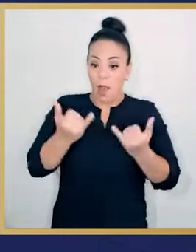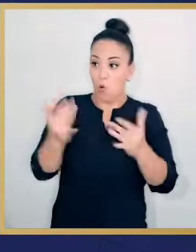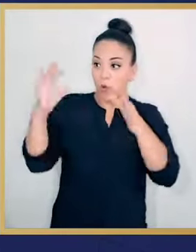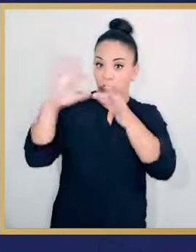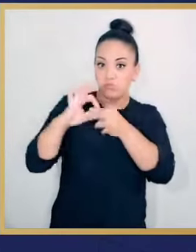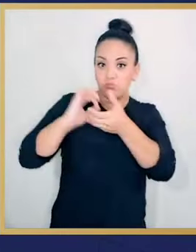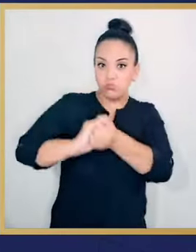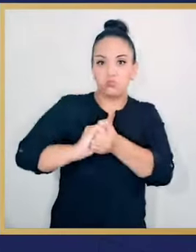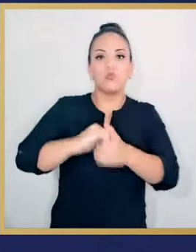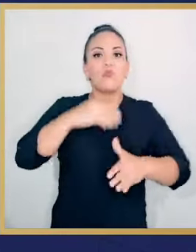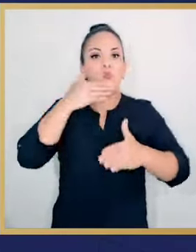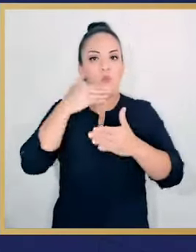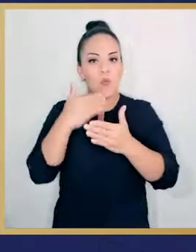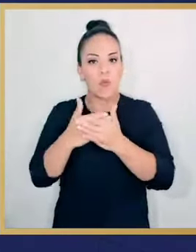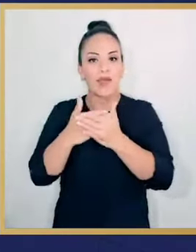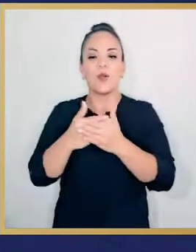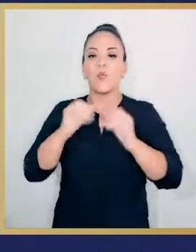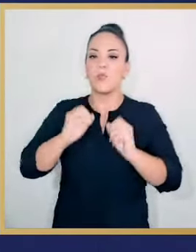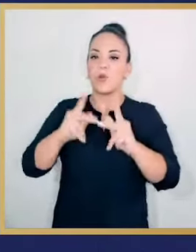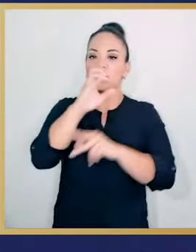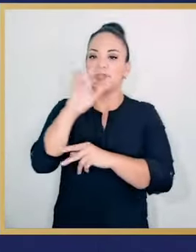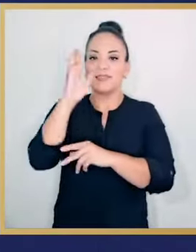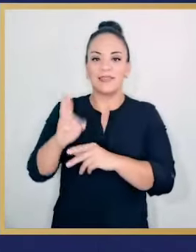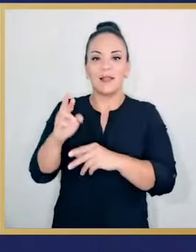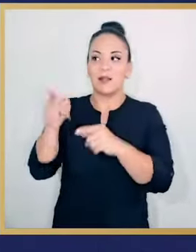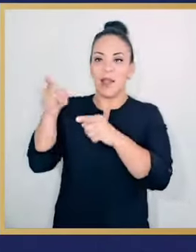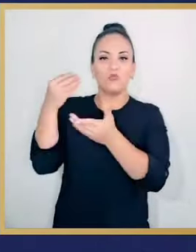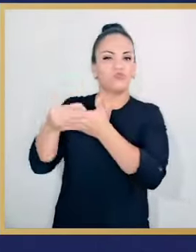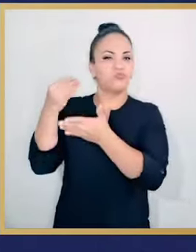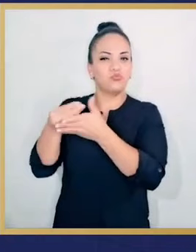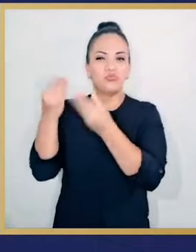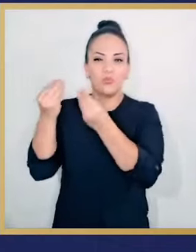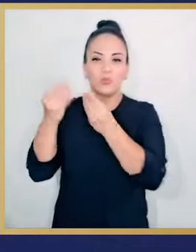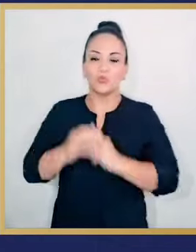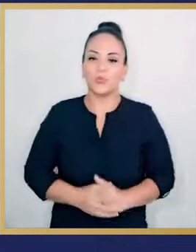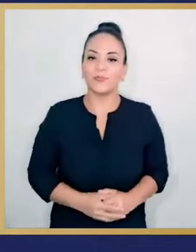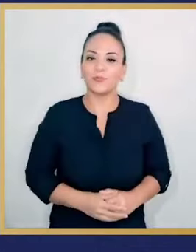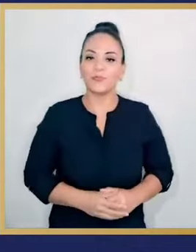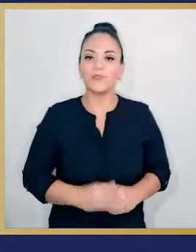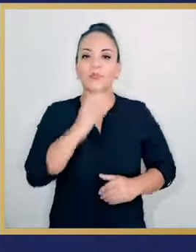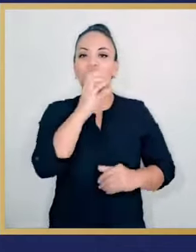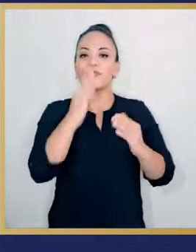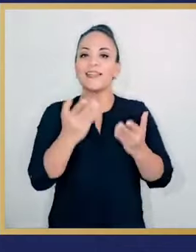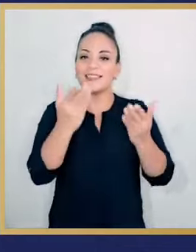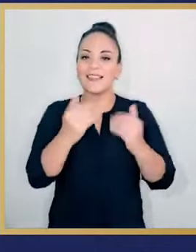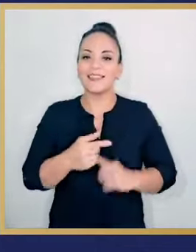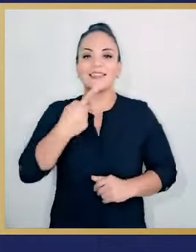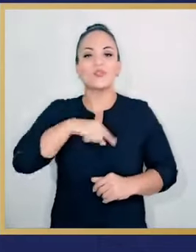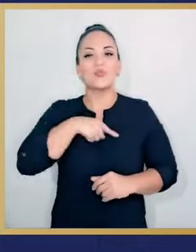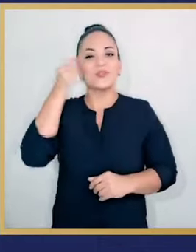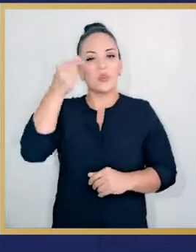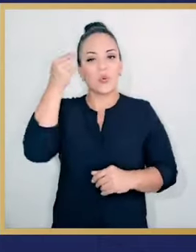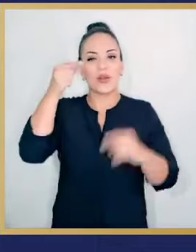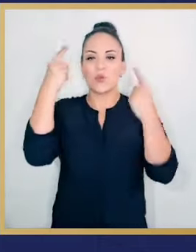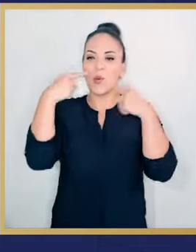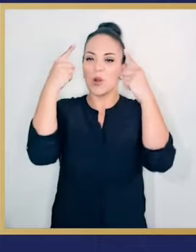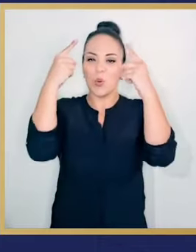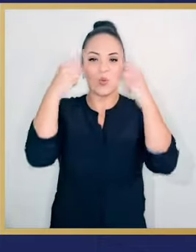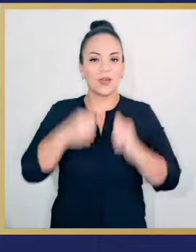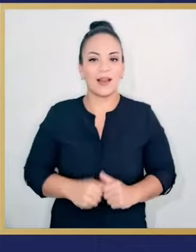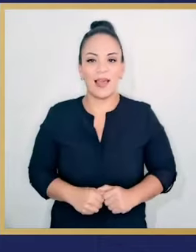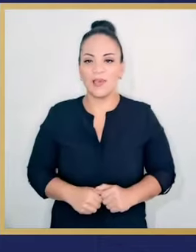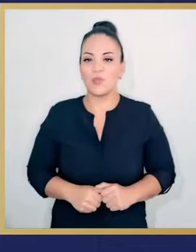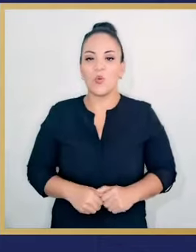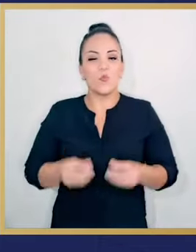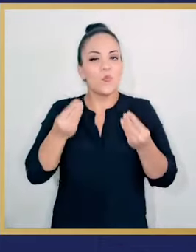oportunidad para Costa Rica de poder accesar a un mercado de muy alto poder adquisitivo. Compatriotas, nuestro